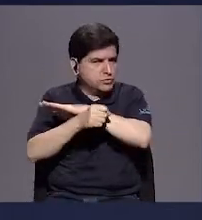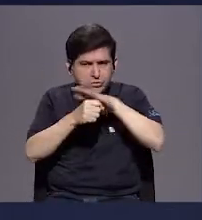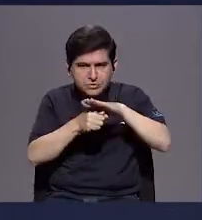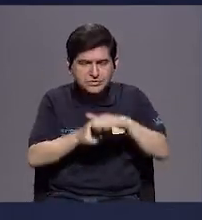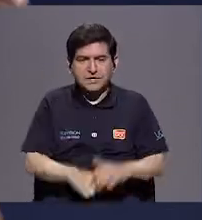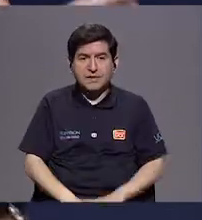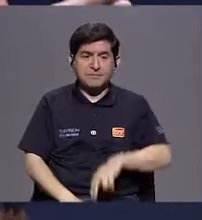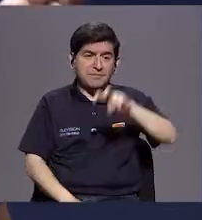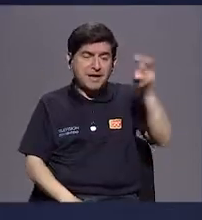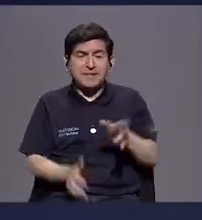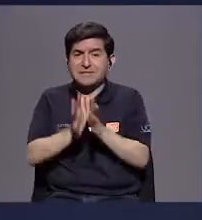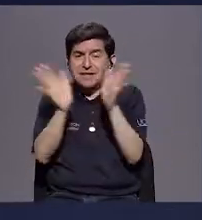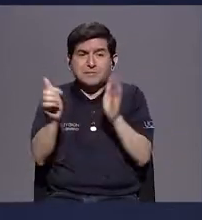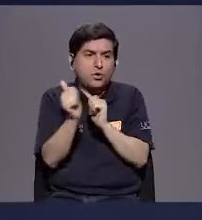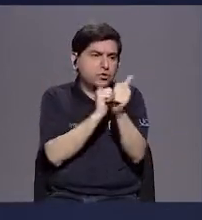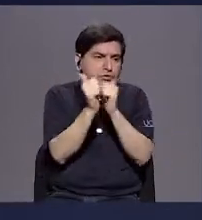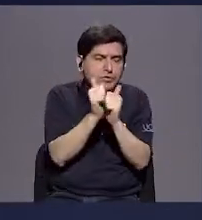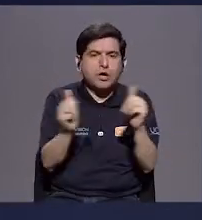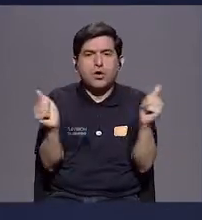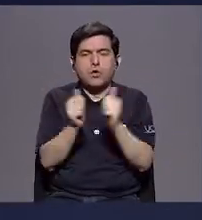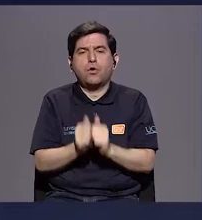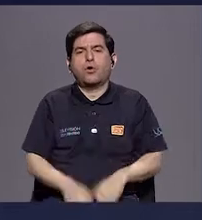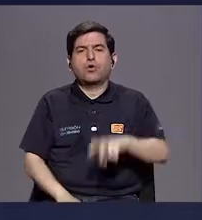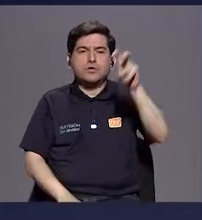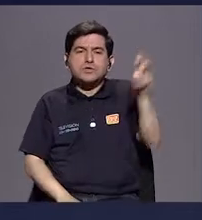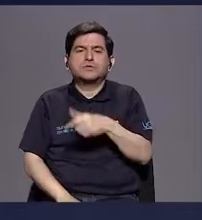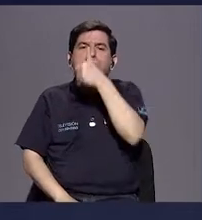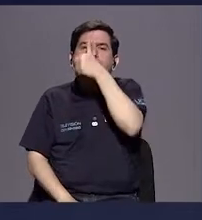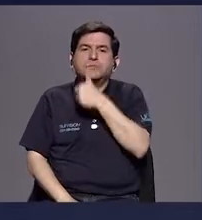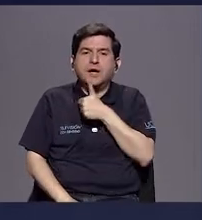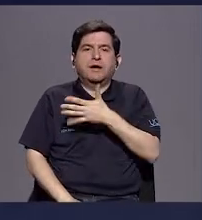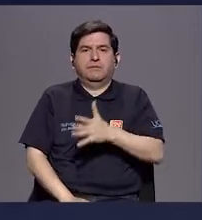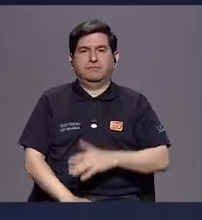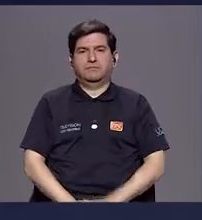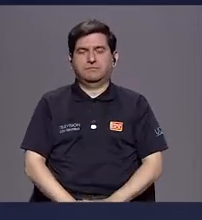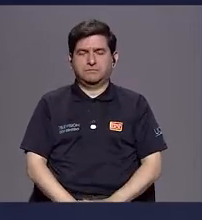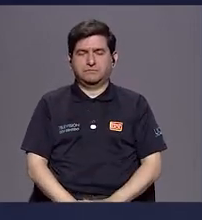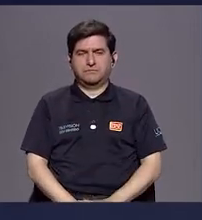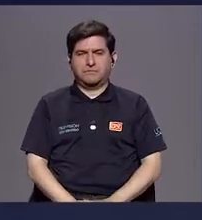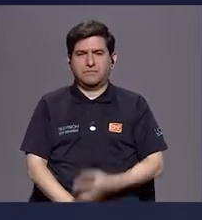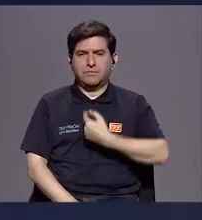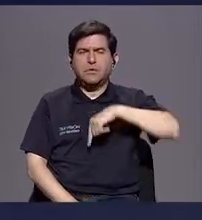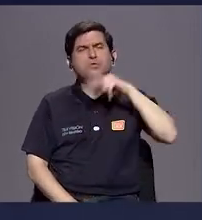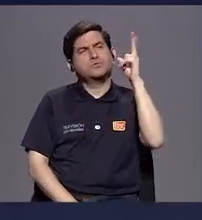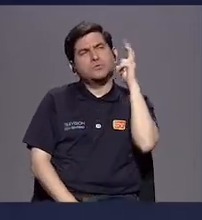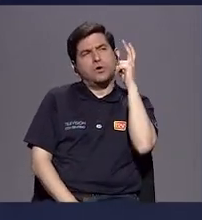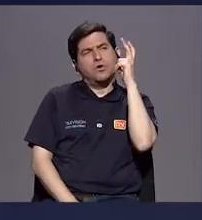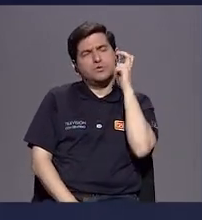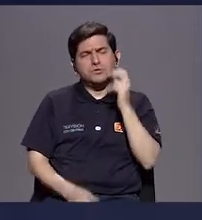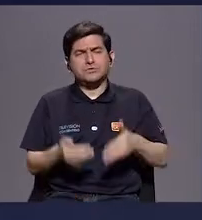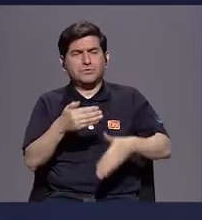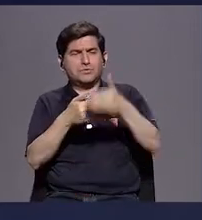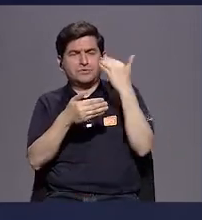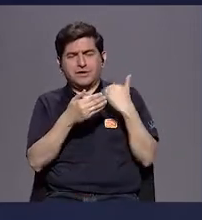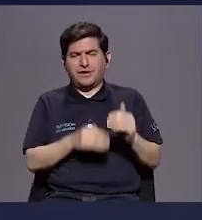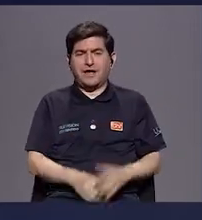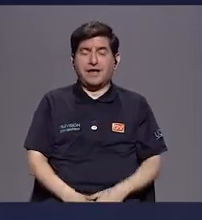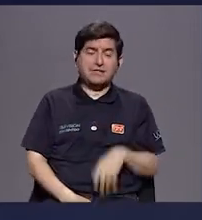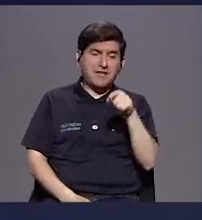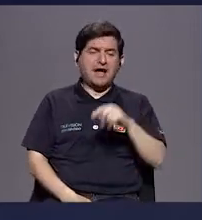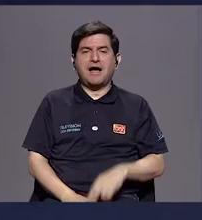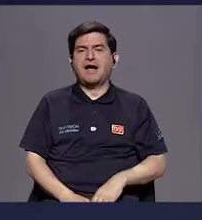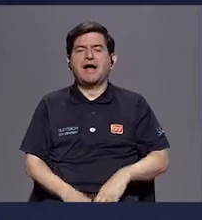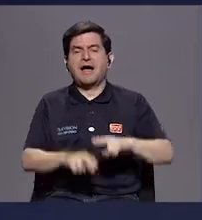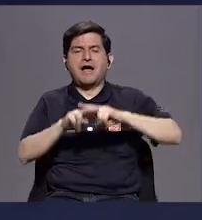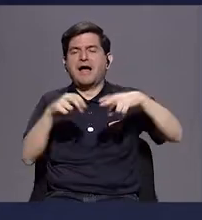el transporte público compite con el transporte privado. Veníamos escuchando con bombos y platillos la parte